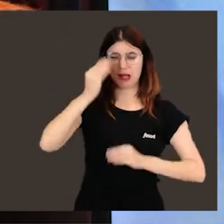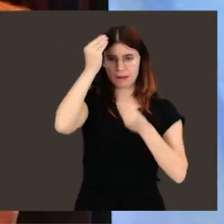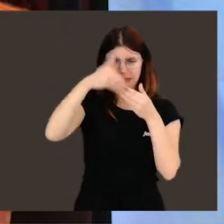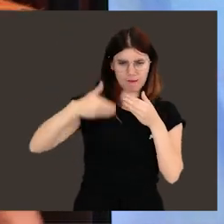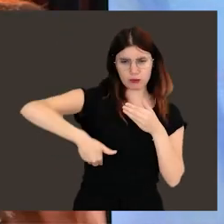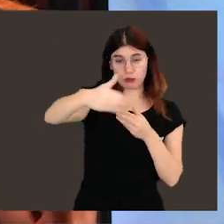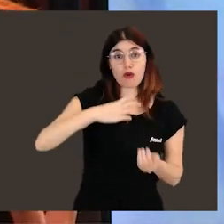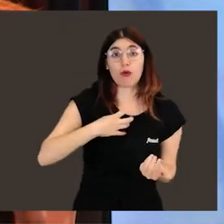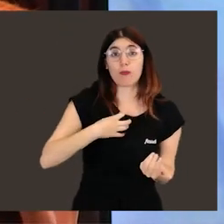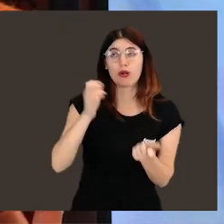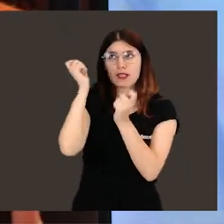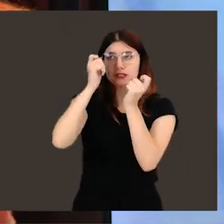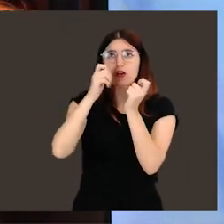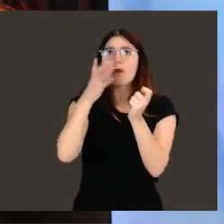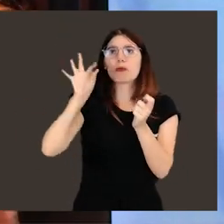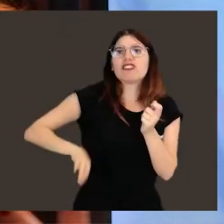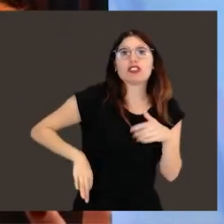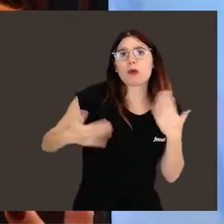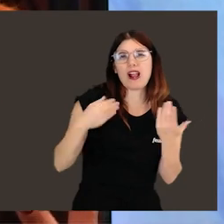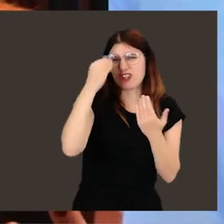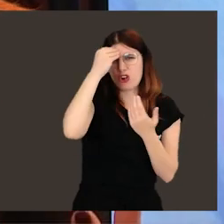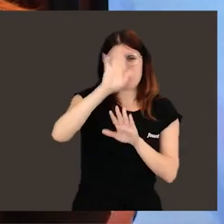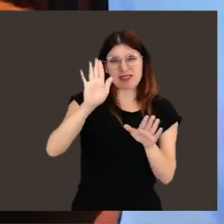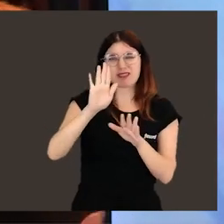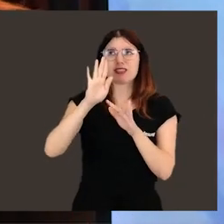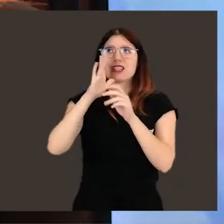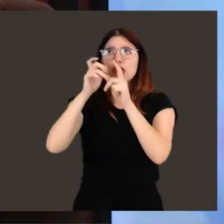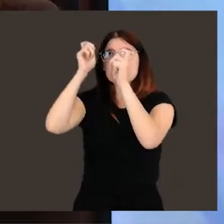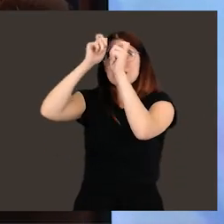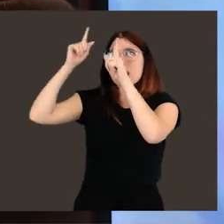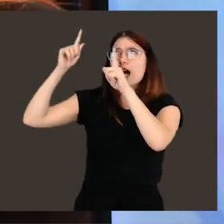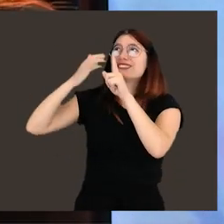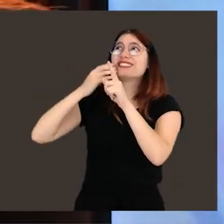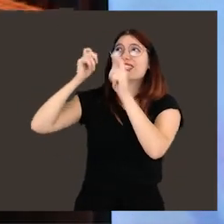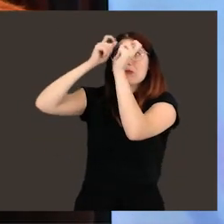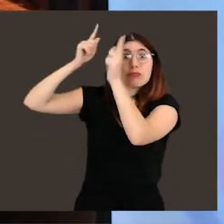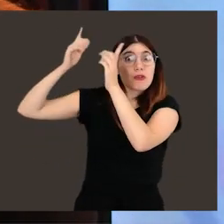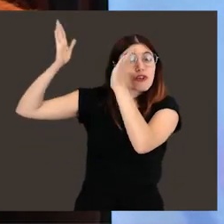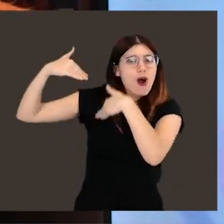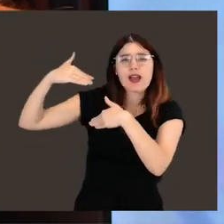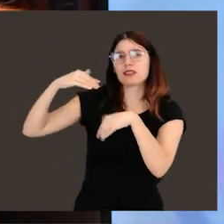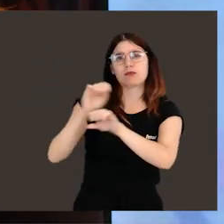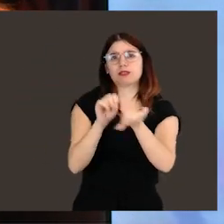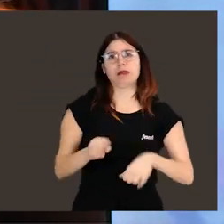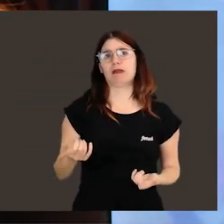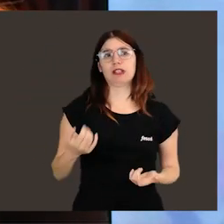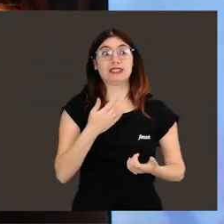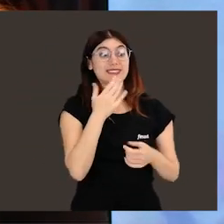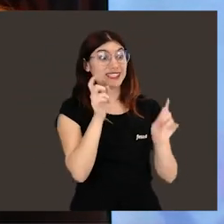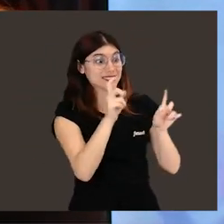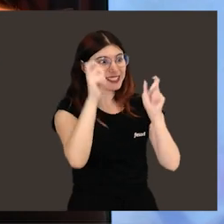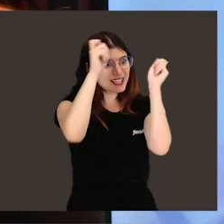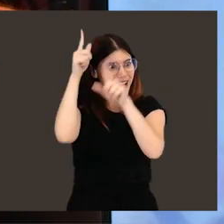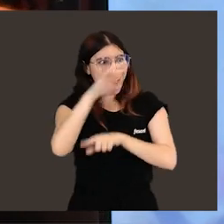tienes esa capacidad de proyección, de ver hasta dónde, hasta qué profesión te puede llevar una carrera como matemáticas. Es muy difícil.